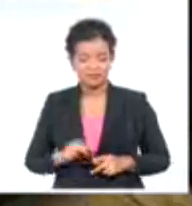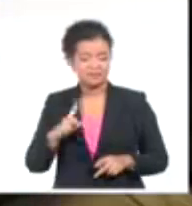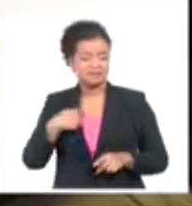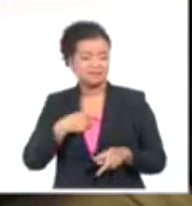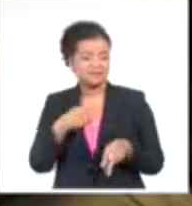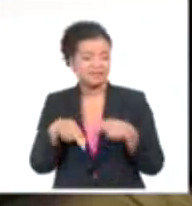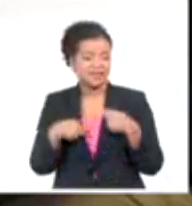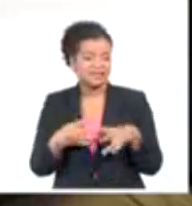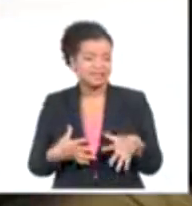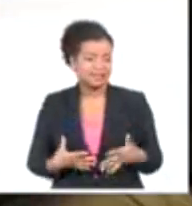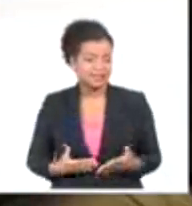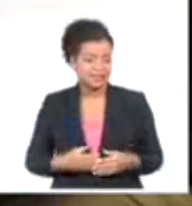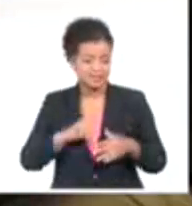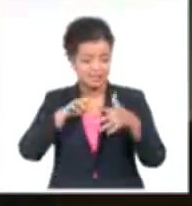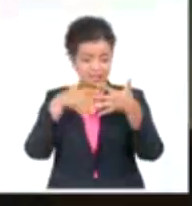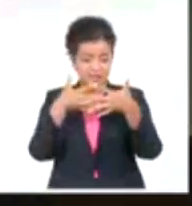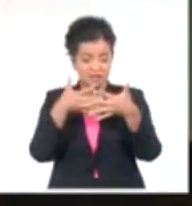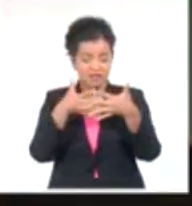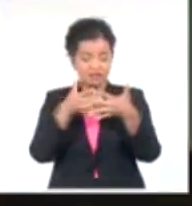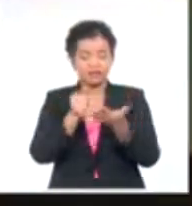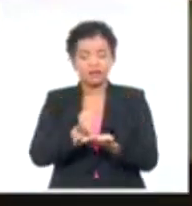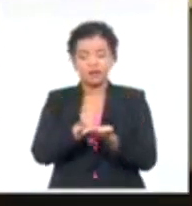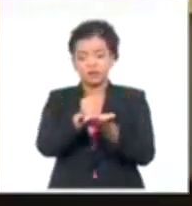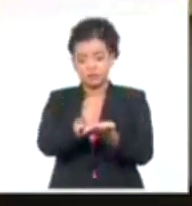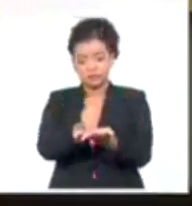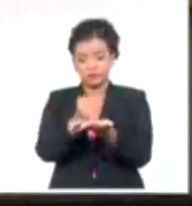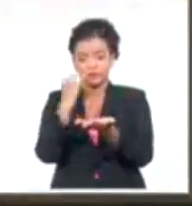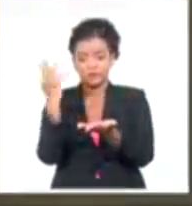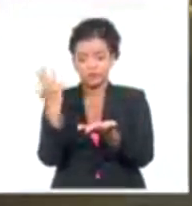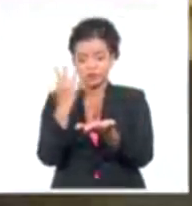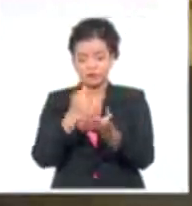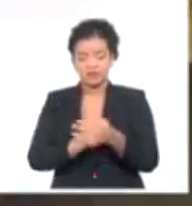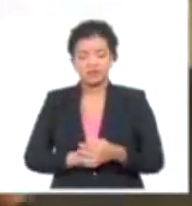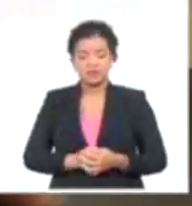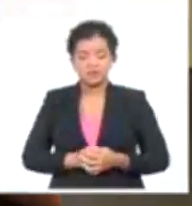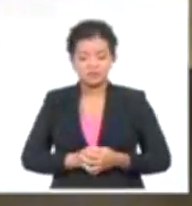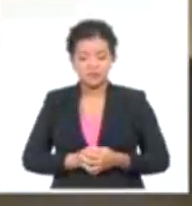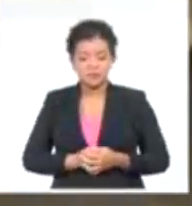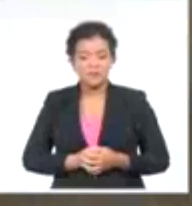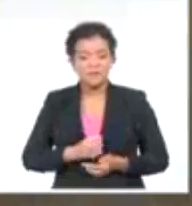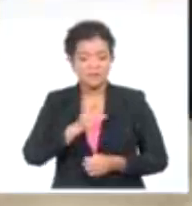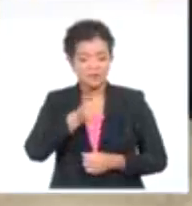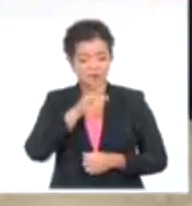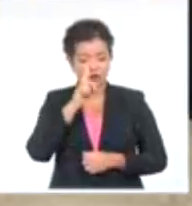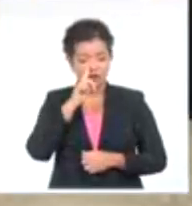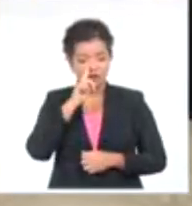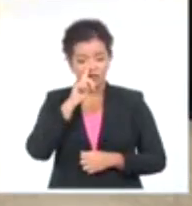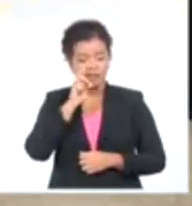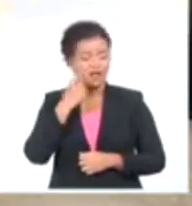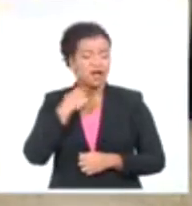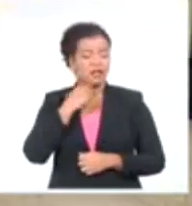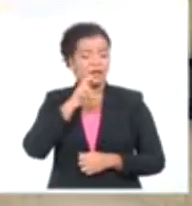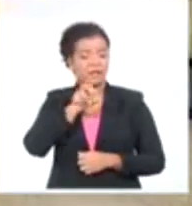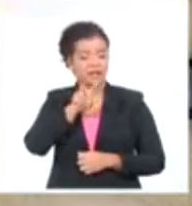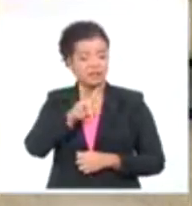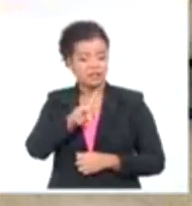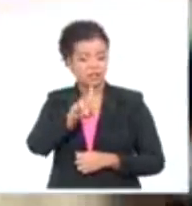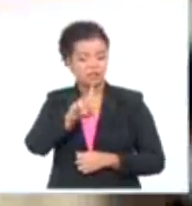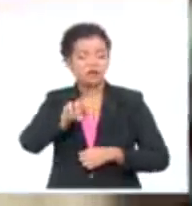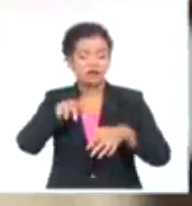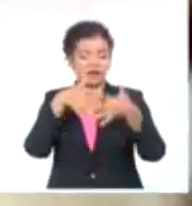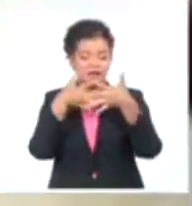ansia de aportar. Fue así como en noviembre de 2021 unió voluntades para crear una microempresa